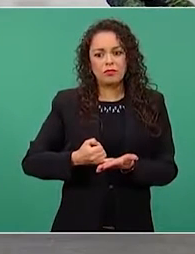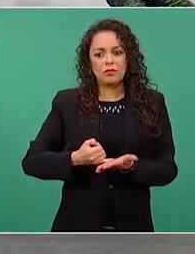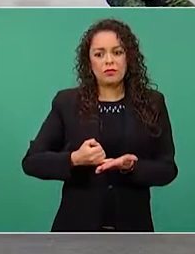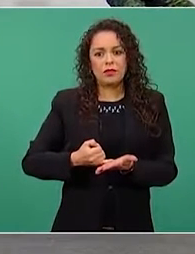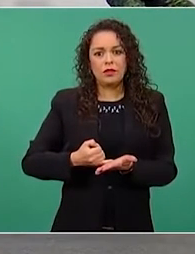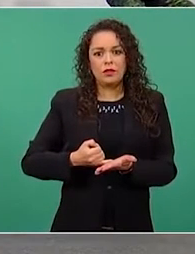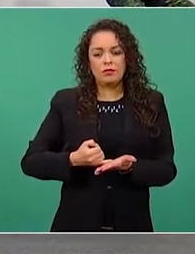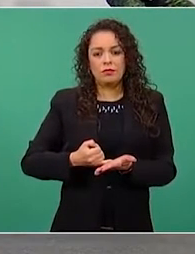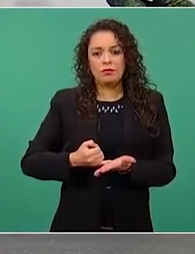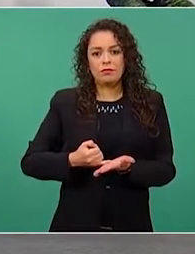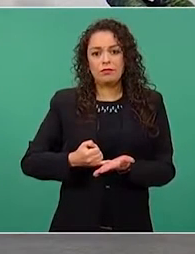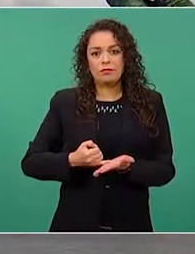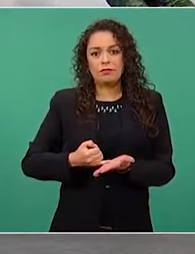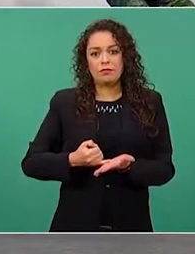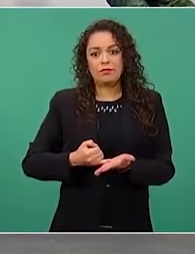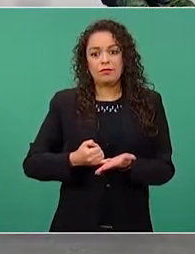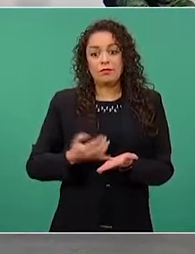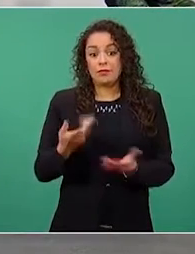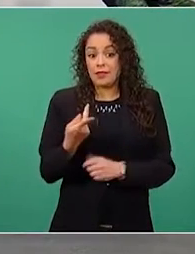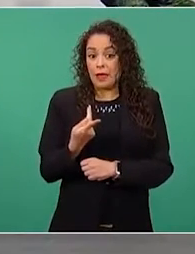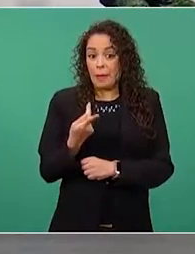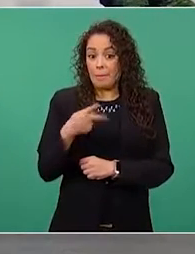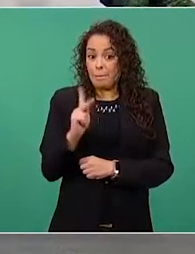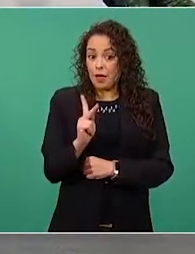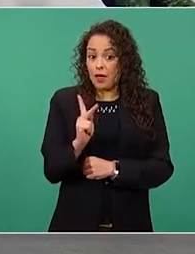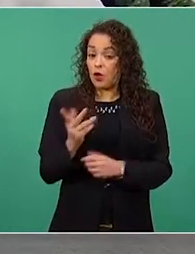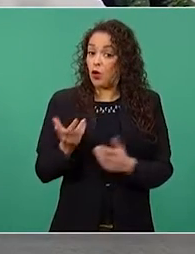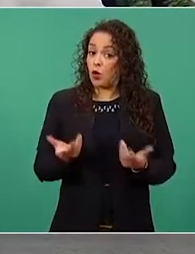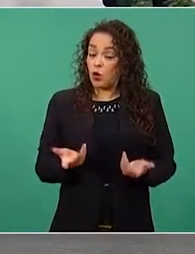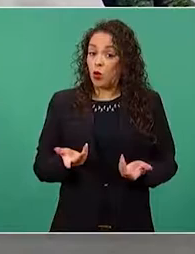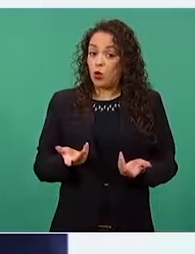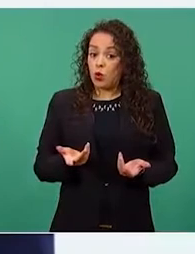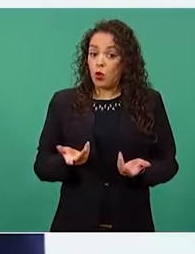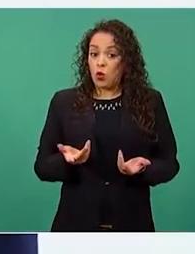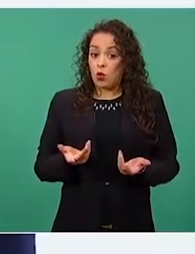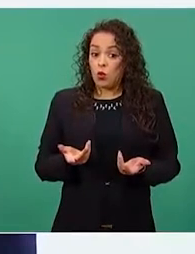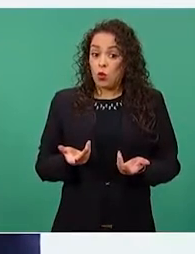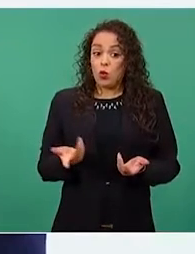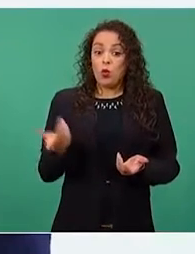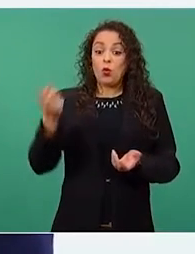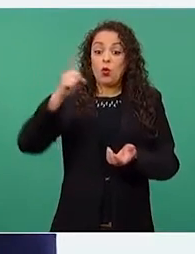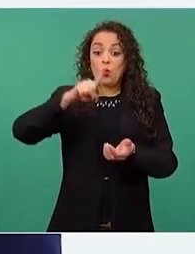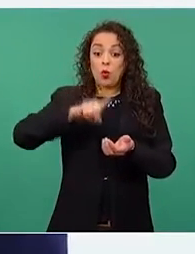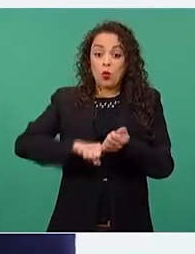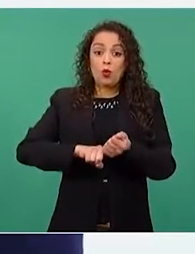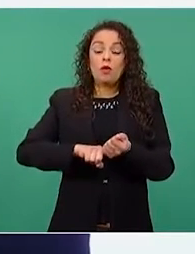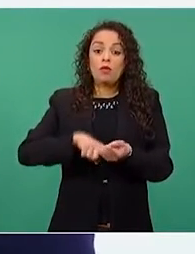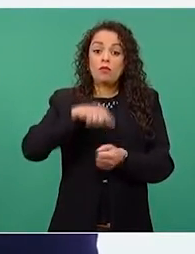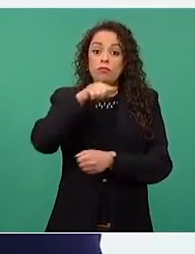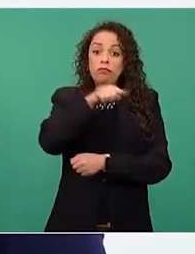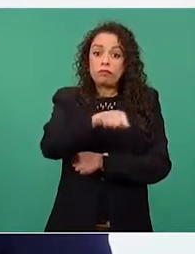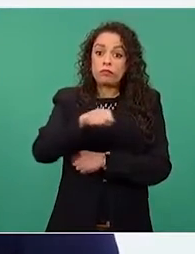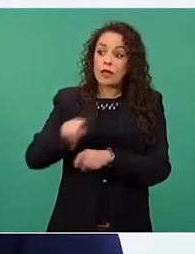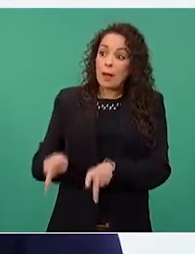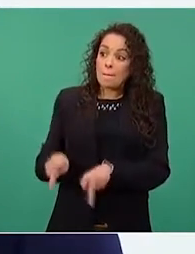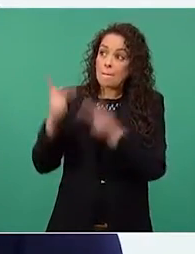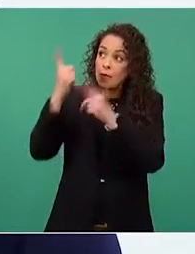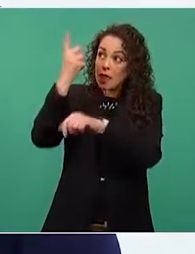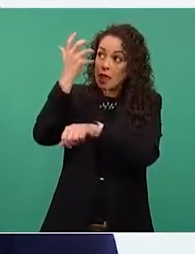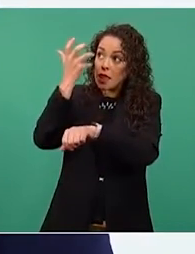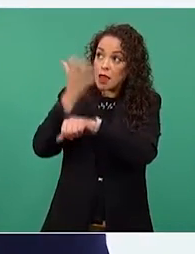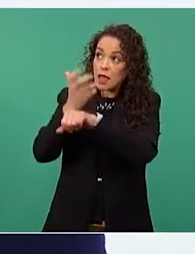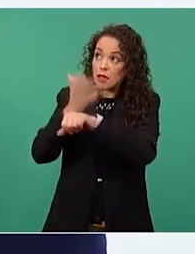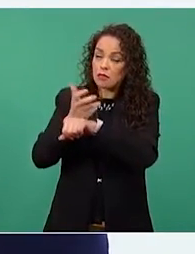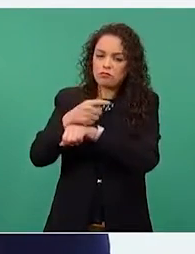es una cantidad considerable de una filial que vende en Estados Unidos y que decide pagar los impuestos